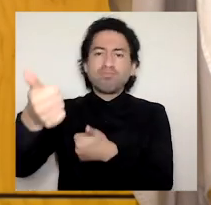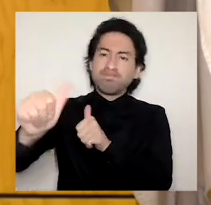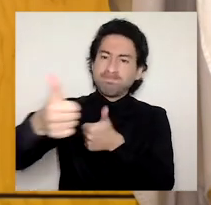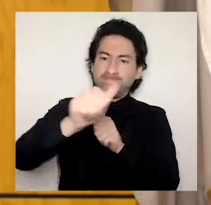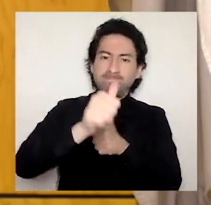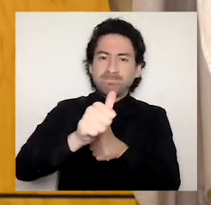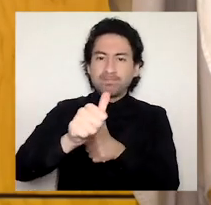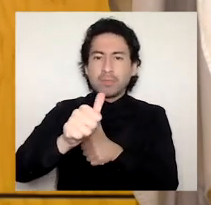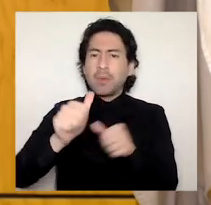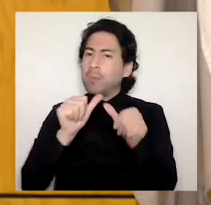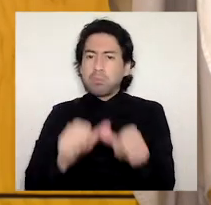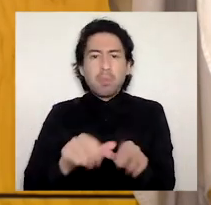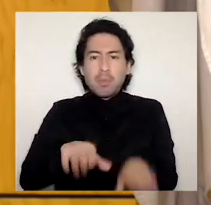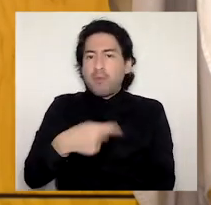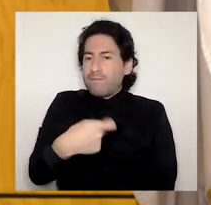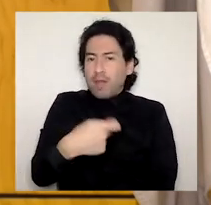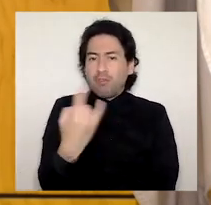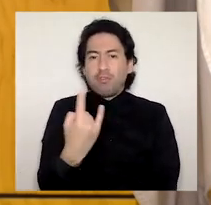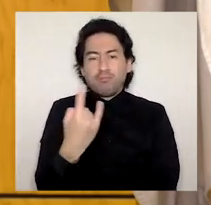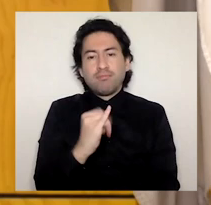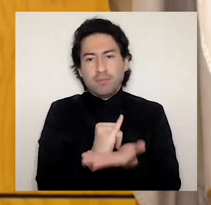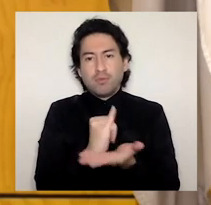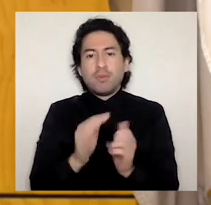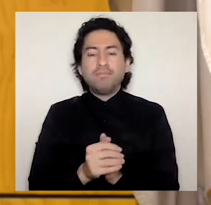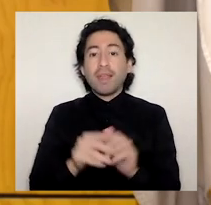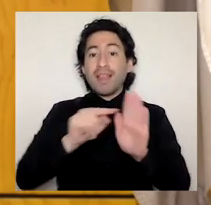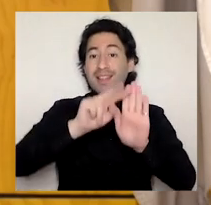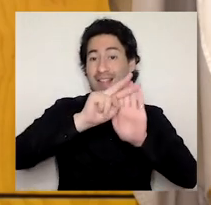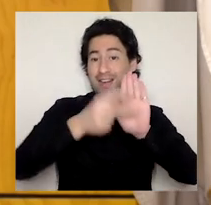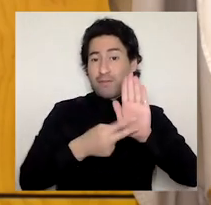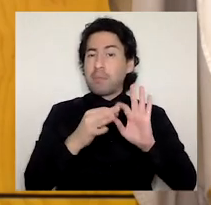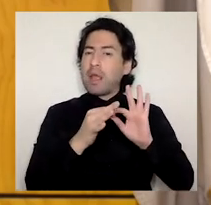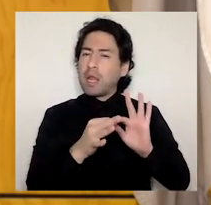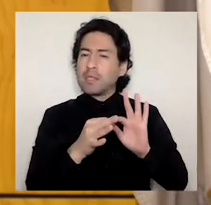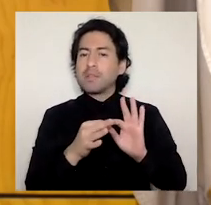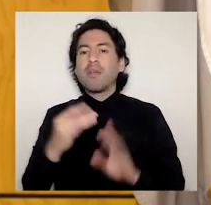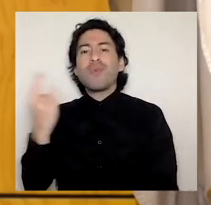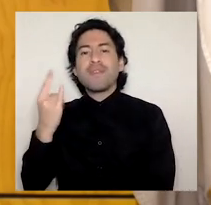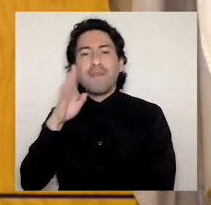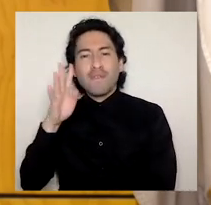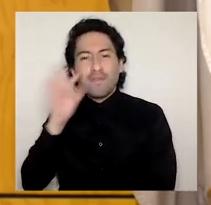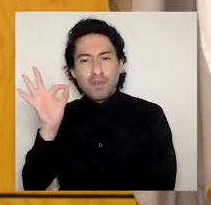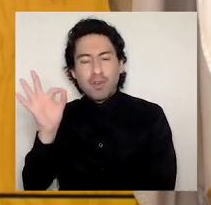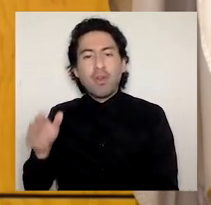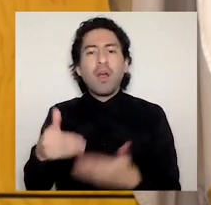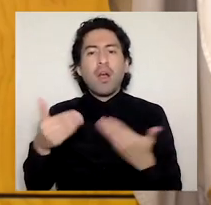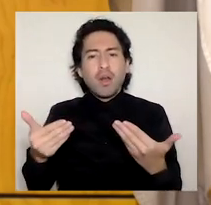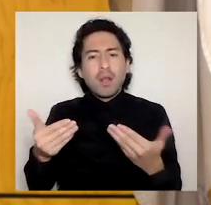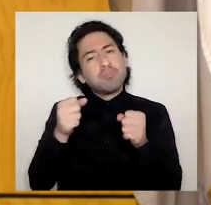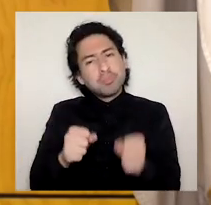acorde con los desafíos del siglo XXI que permita una mayor horizontalidad y